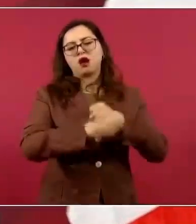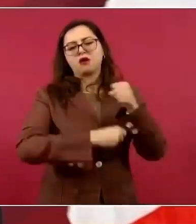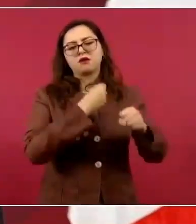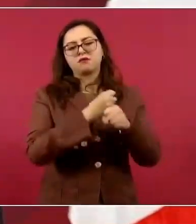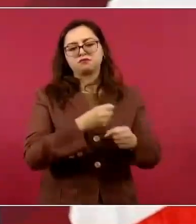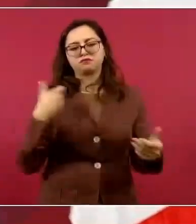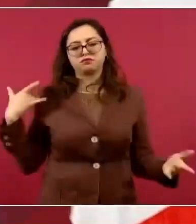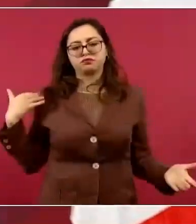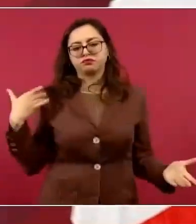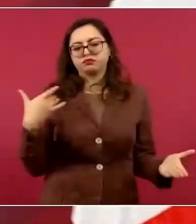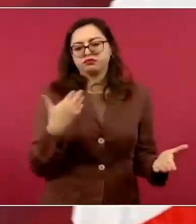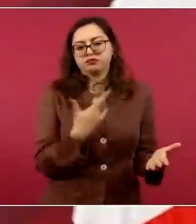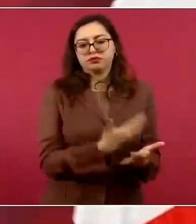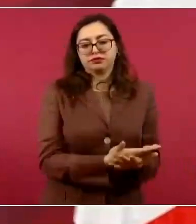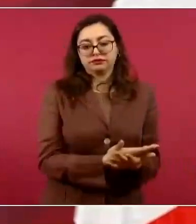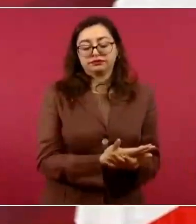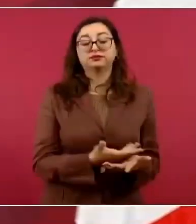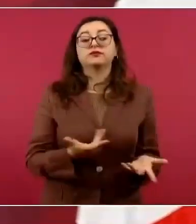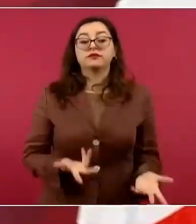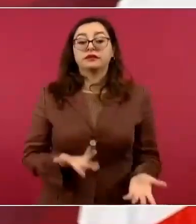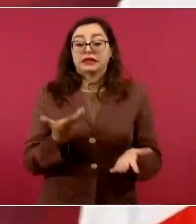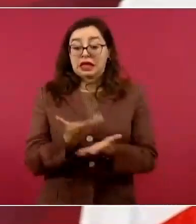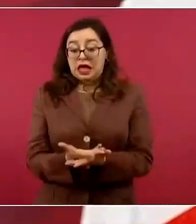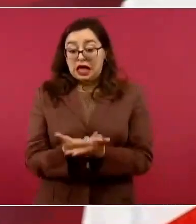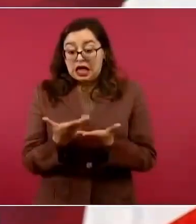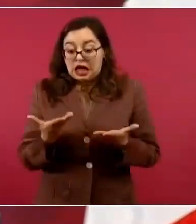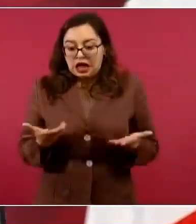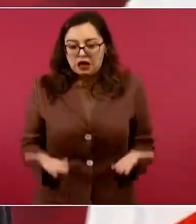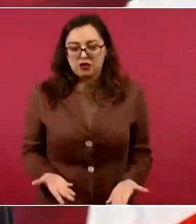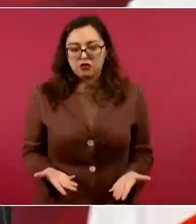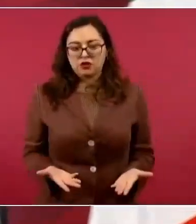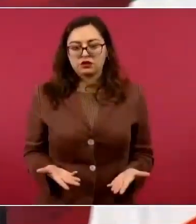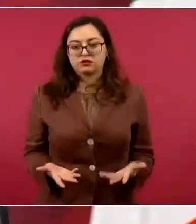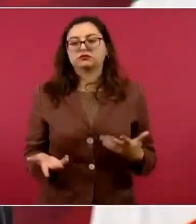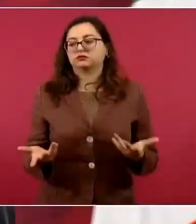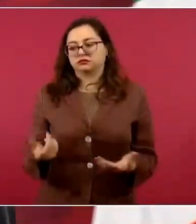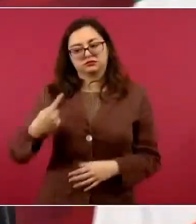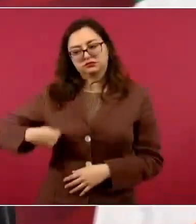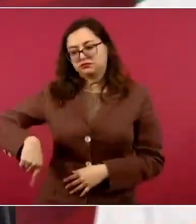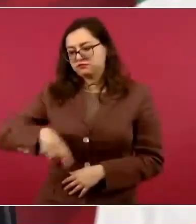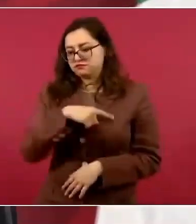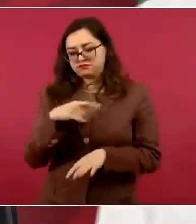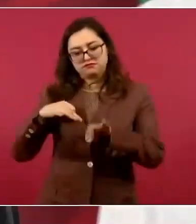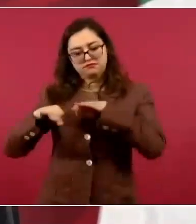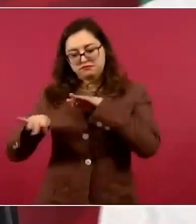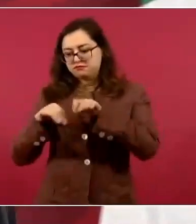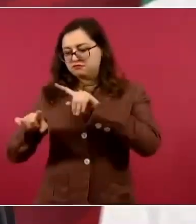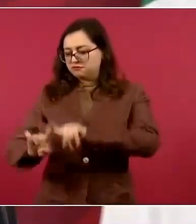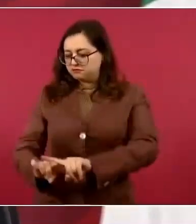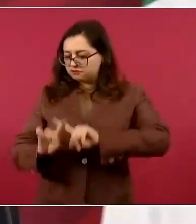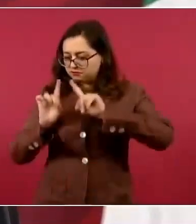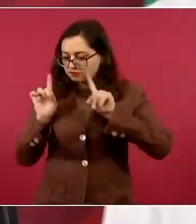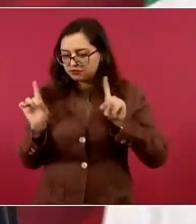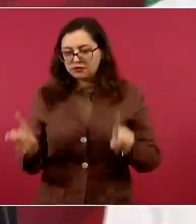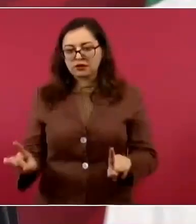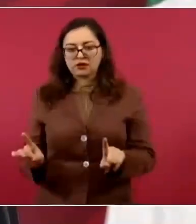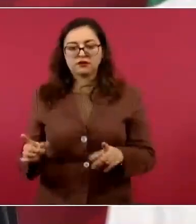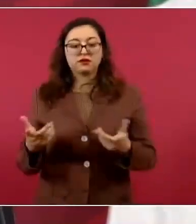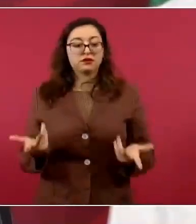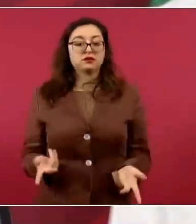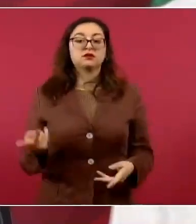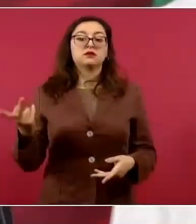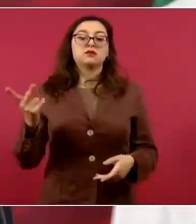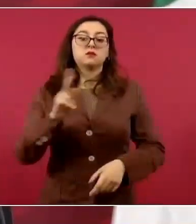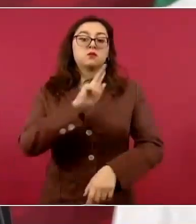ahora están muy molestos porque ya no tienen el poder